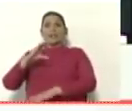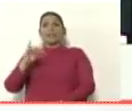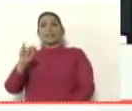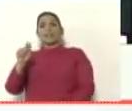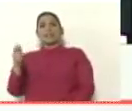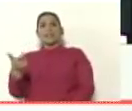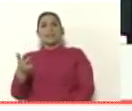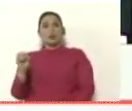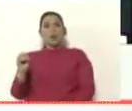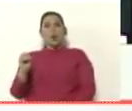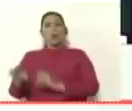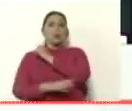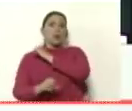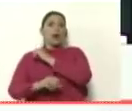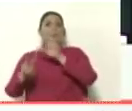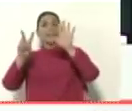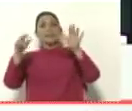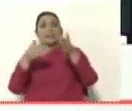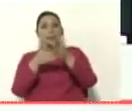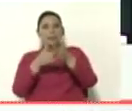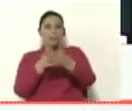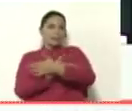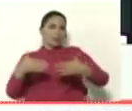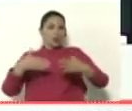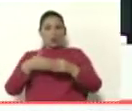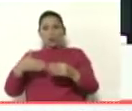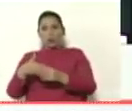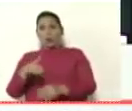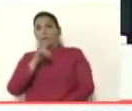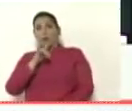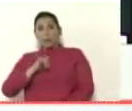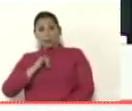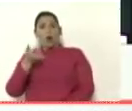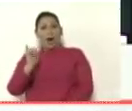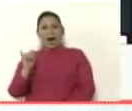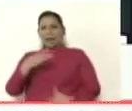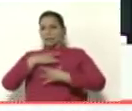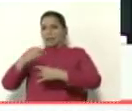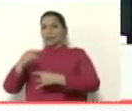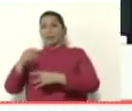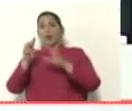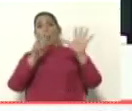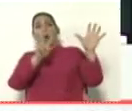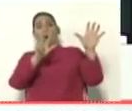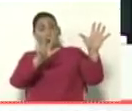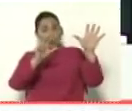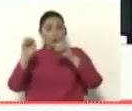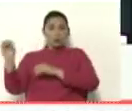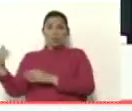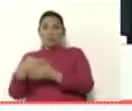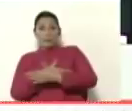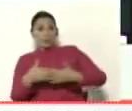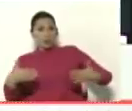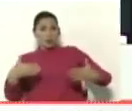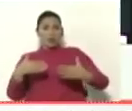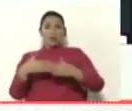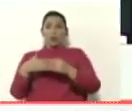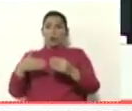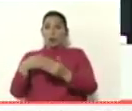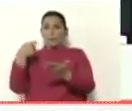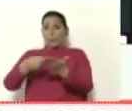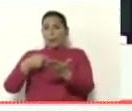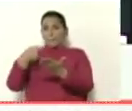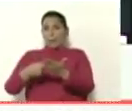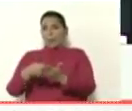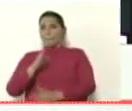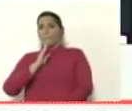son los recursos de CITGO, tenemos información de que los intereses de los 800 millones de dólares depositados en bancos